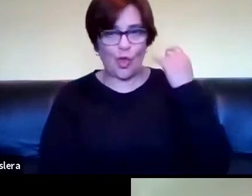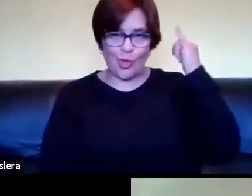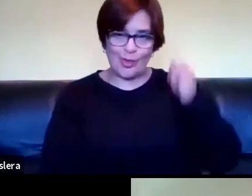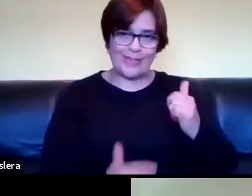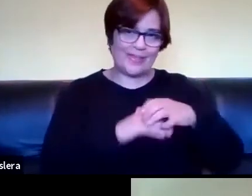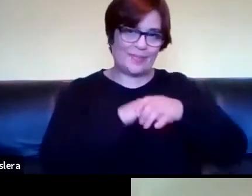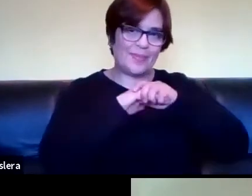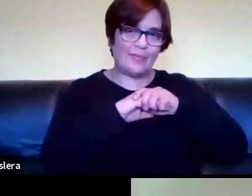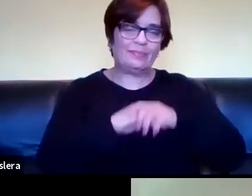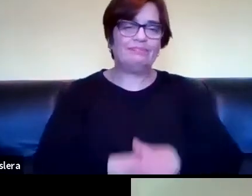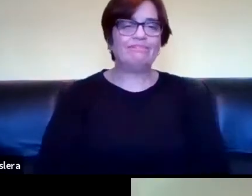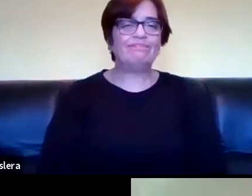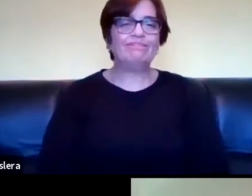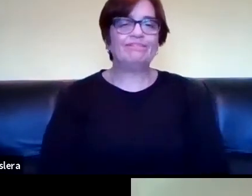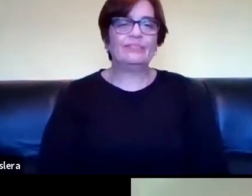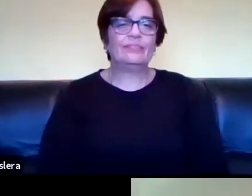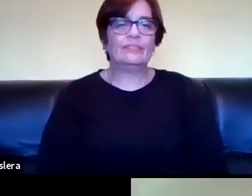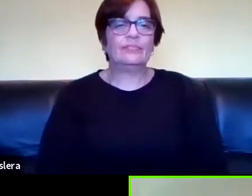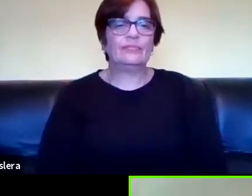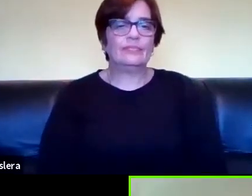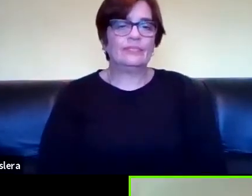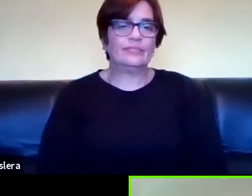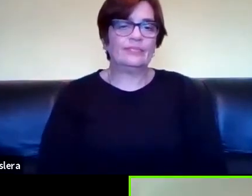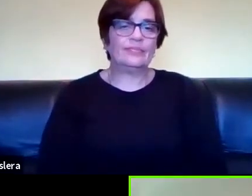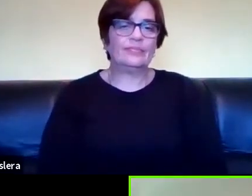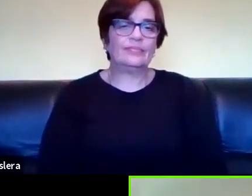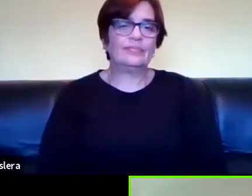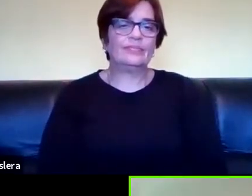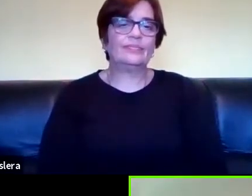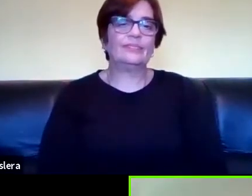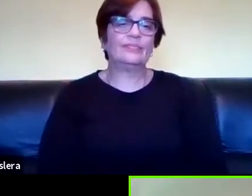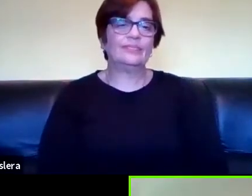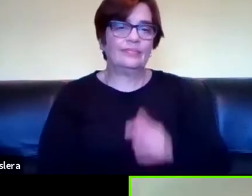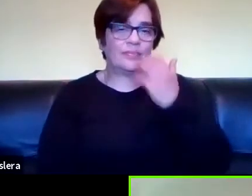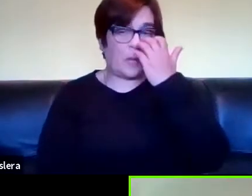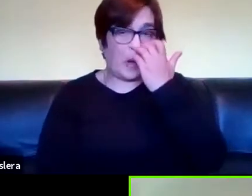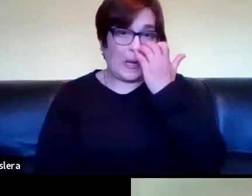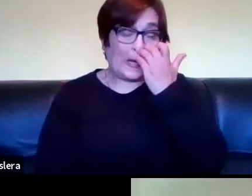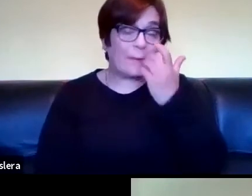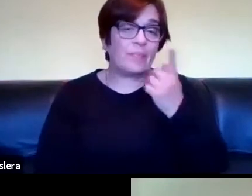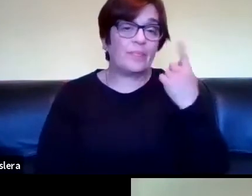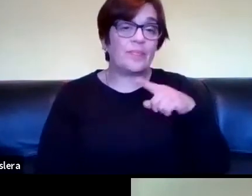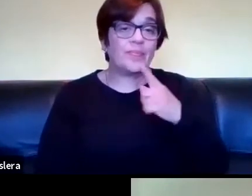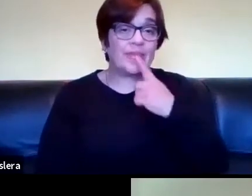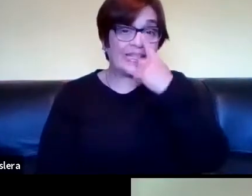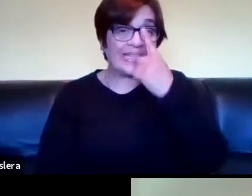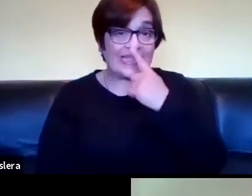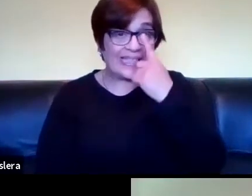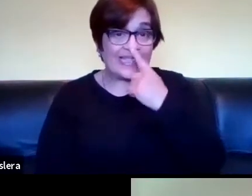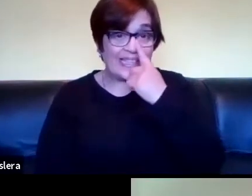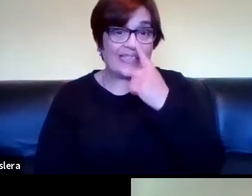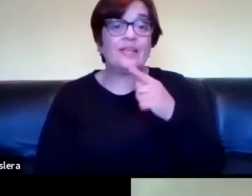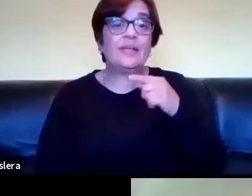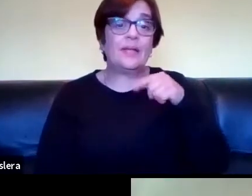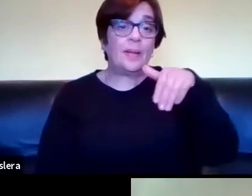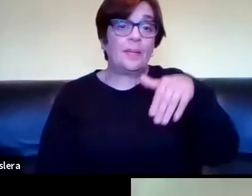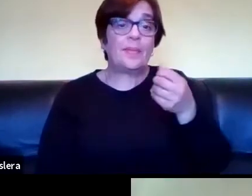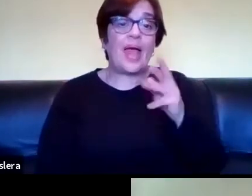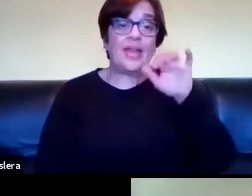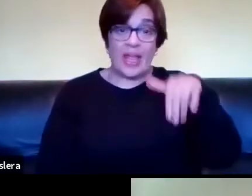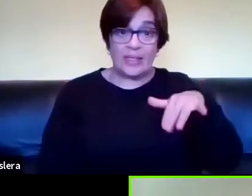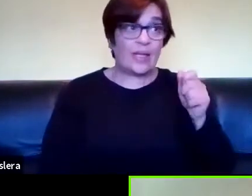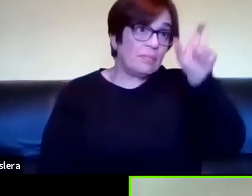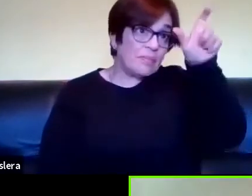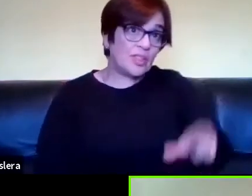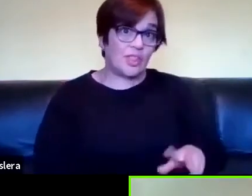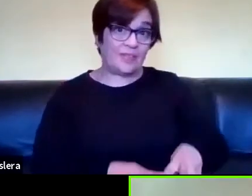amigos este Mariana también preguntó pero el interés Mariana es una de las investigadoras